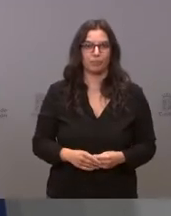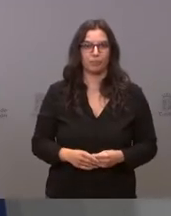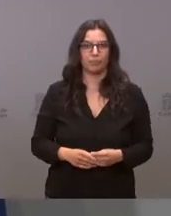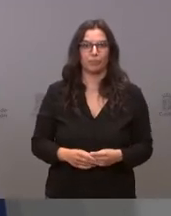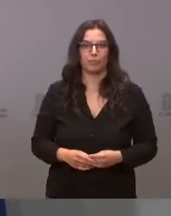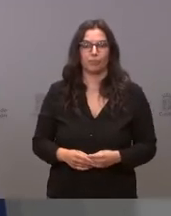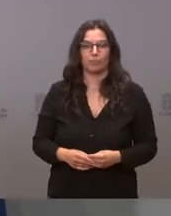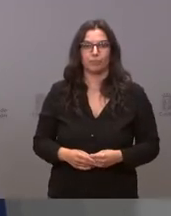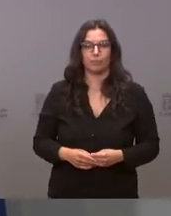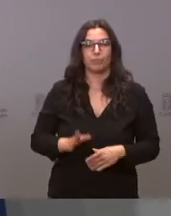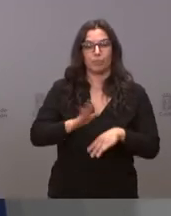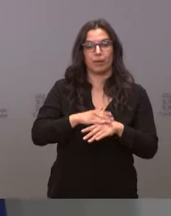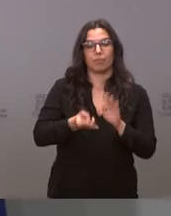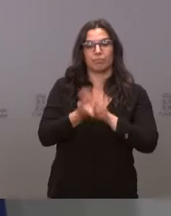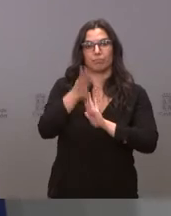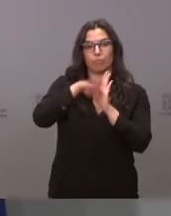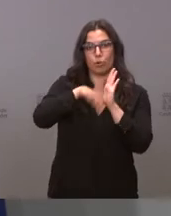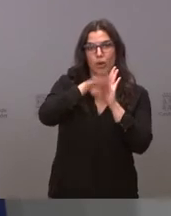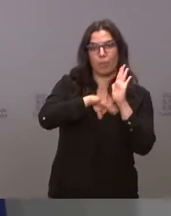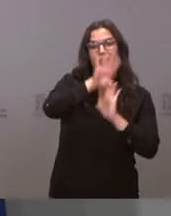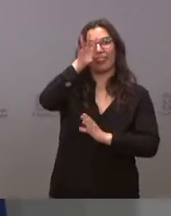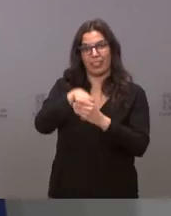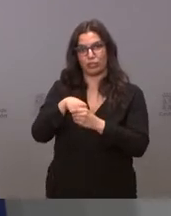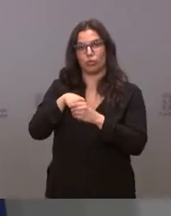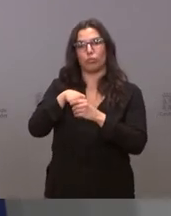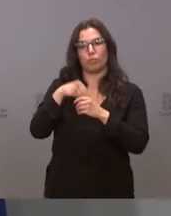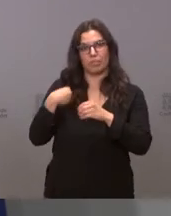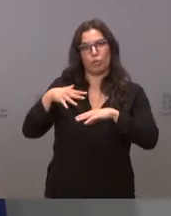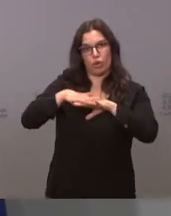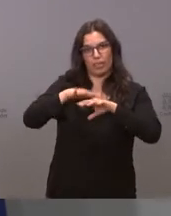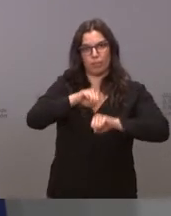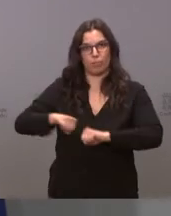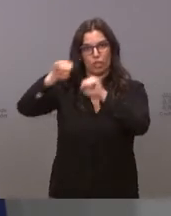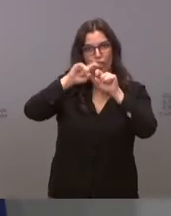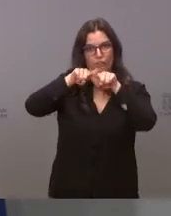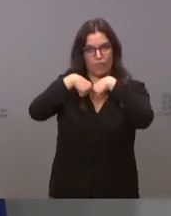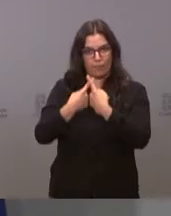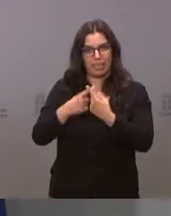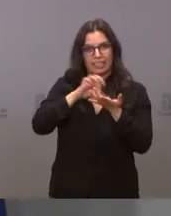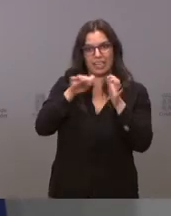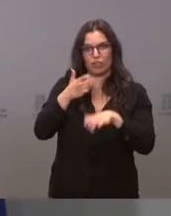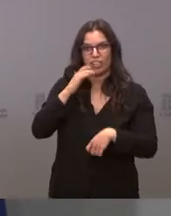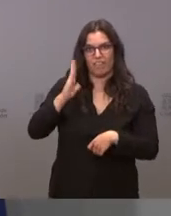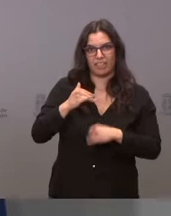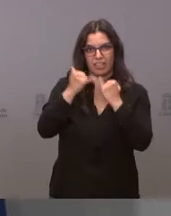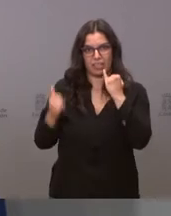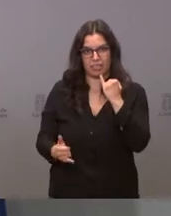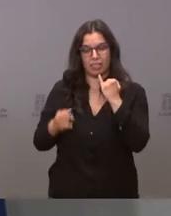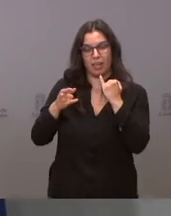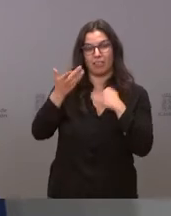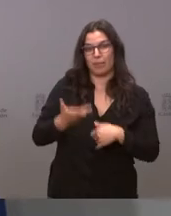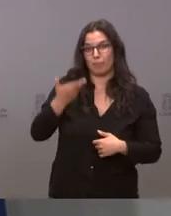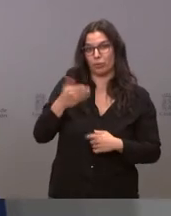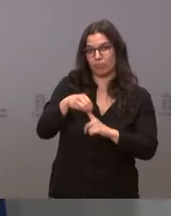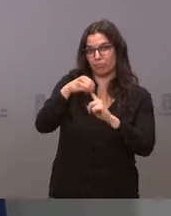para realizar un programa que se integra dentro de la Red de Protección a las Familias de Castilla y León afectadas por la crisis que cobra aún más importancia